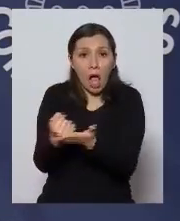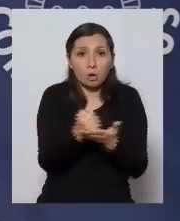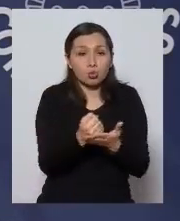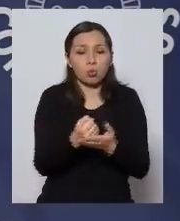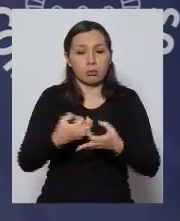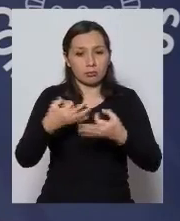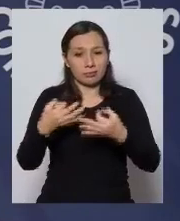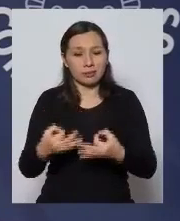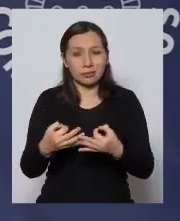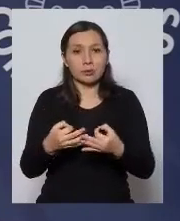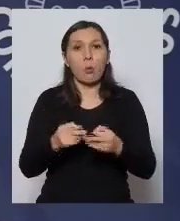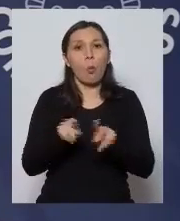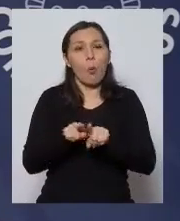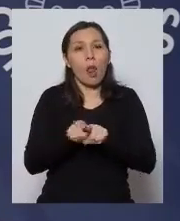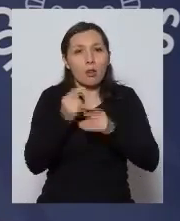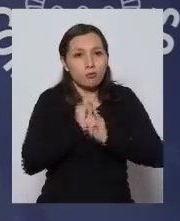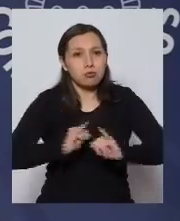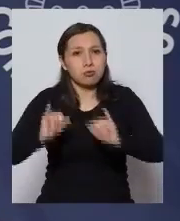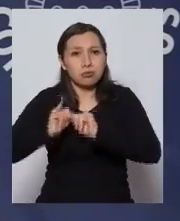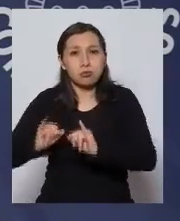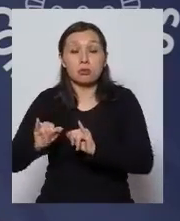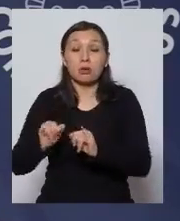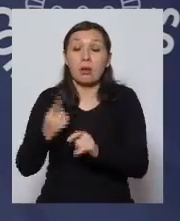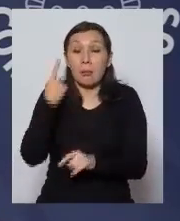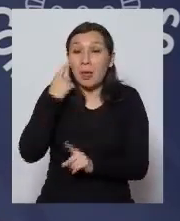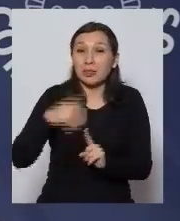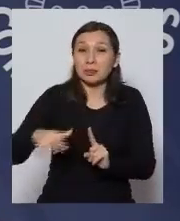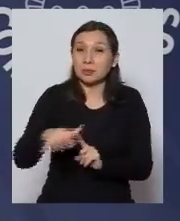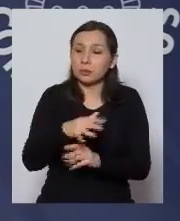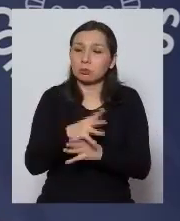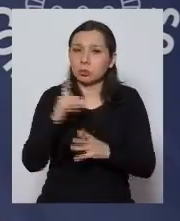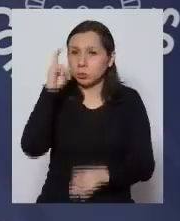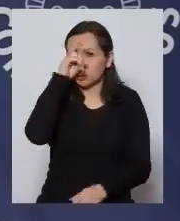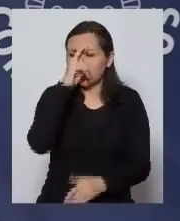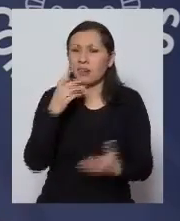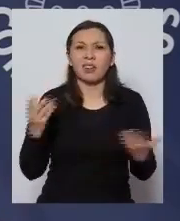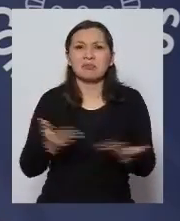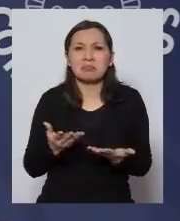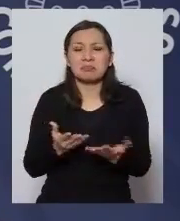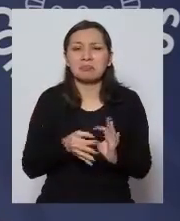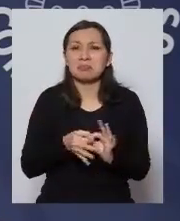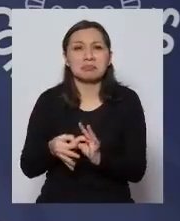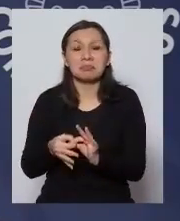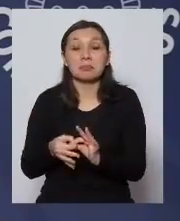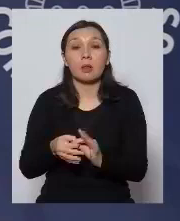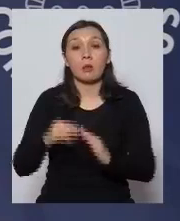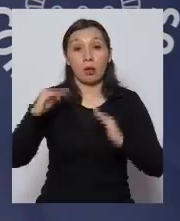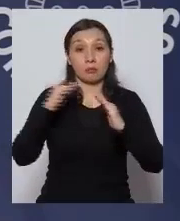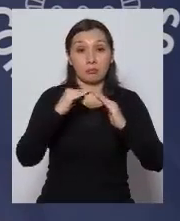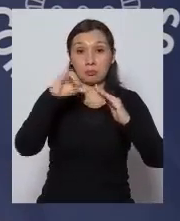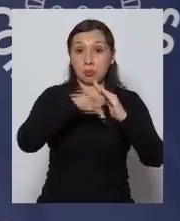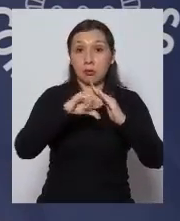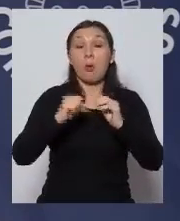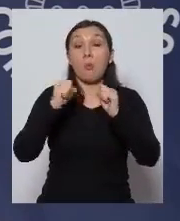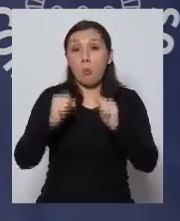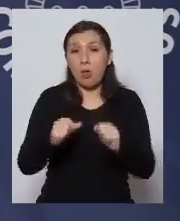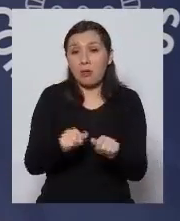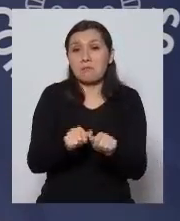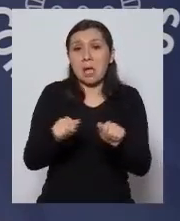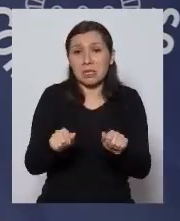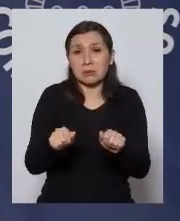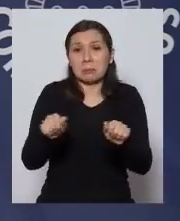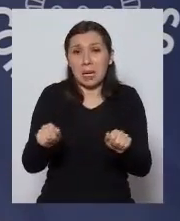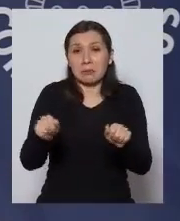tan efectivamente la situación es muy compleja compleja en el sentido de que la cuarentena se puede alargar